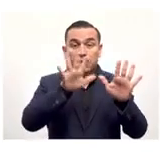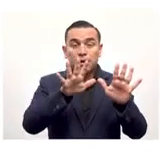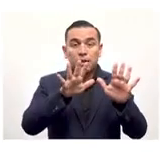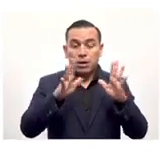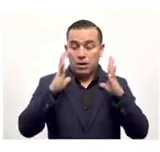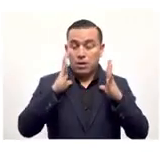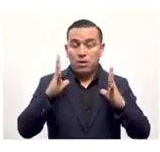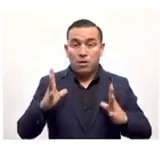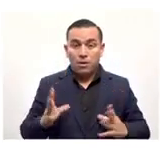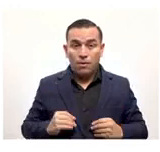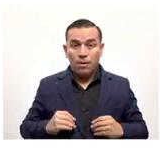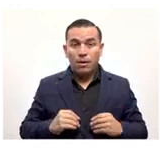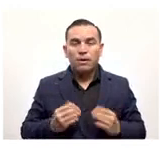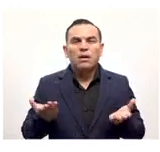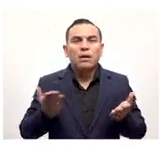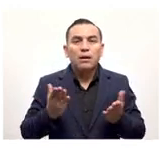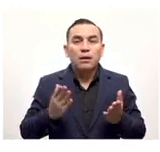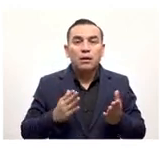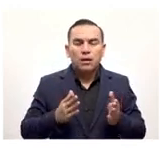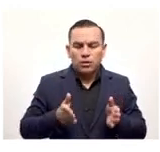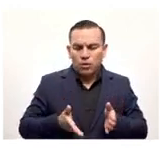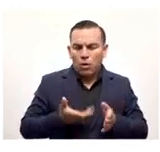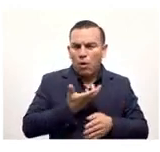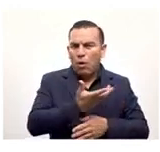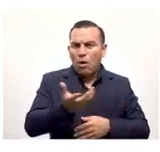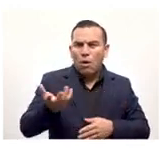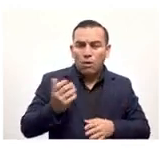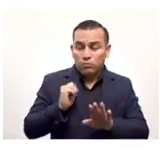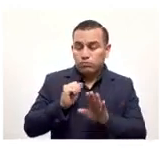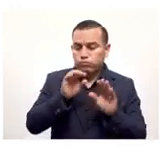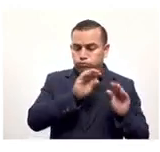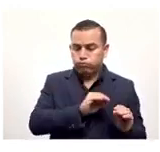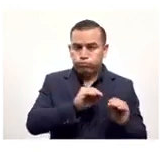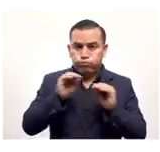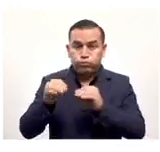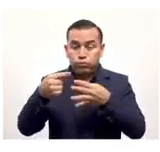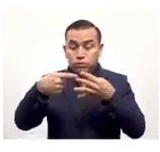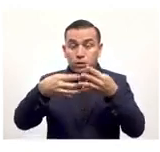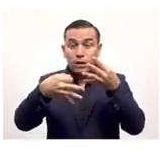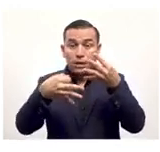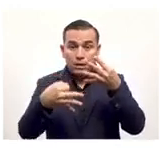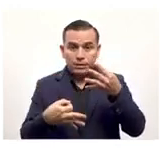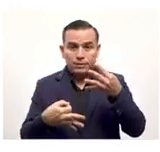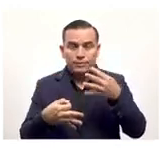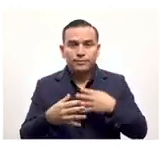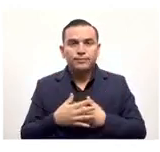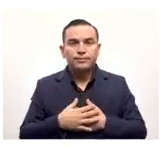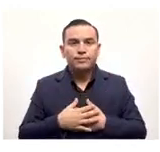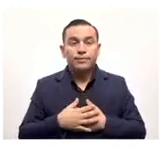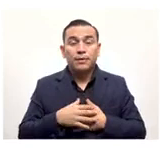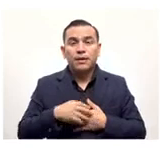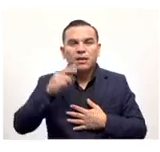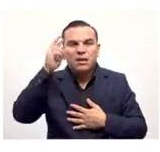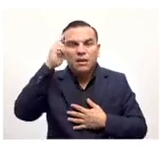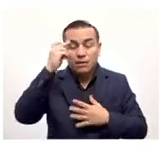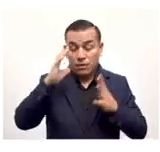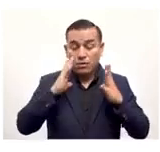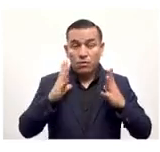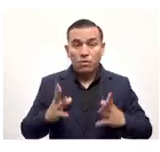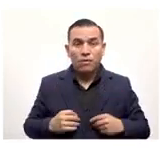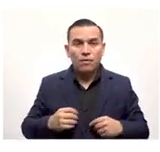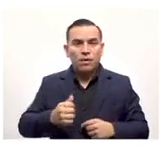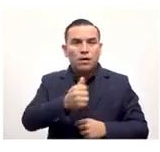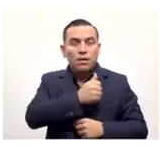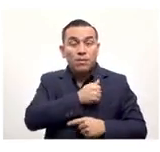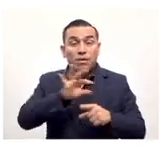10. Entonces, el órgano ejecutivo creará la estructura institucional necesaria a efectos de aplicación de la presente ley. En otras palabras,